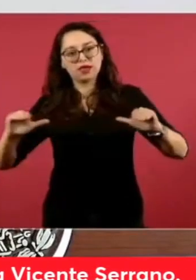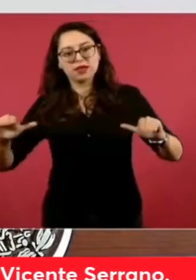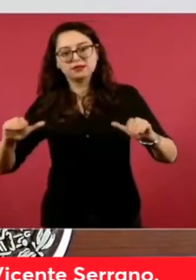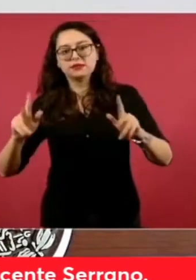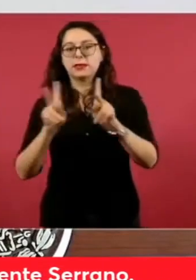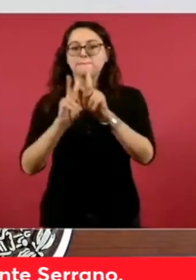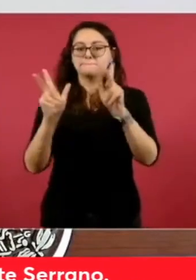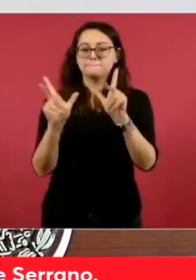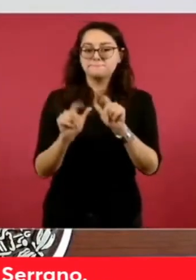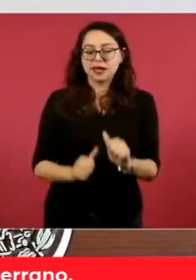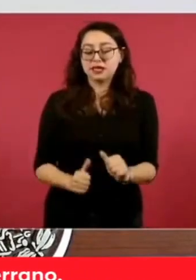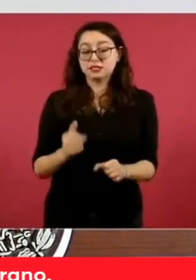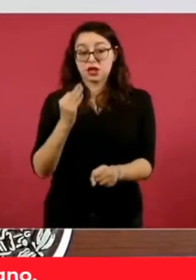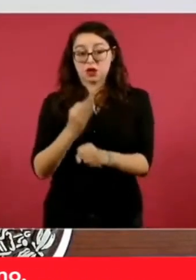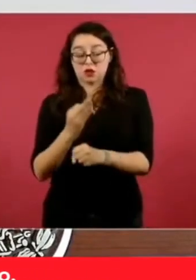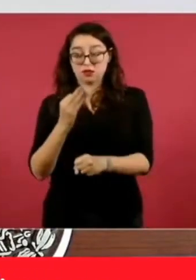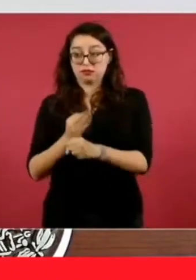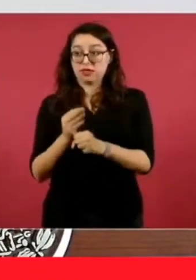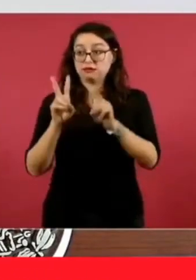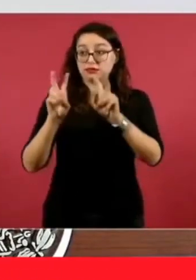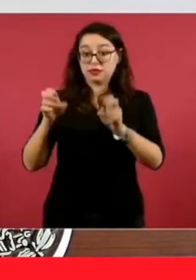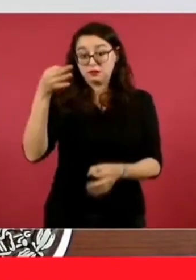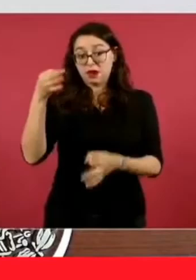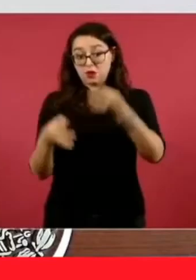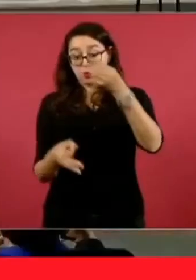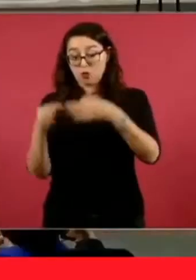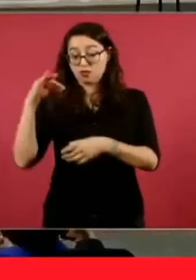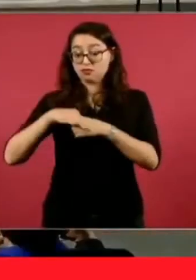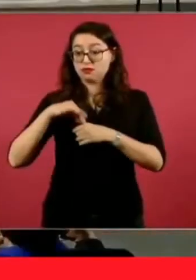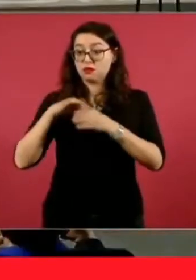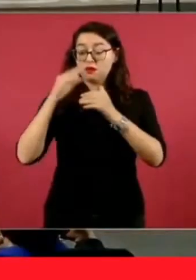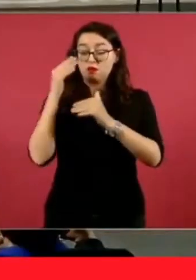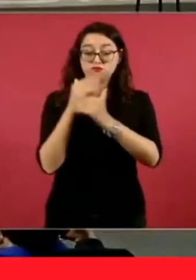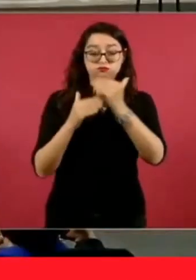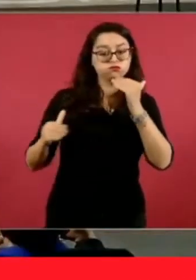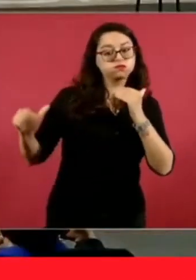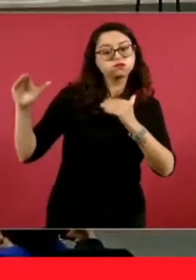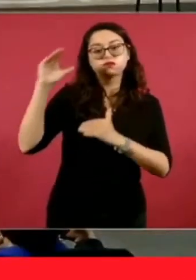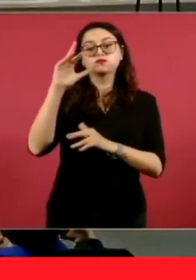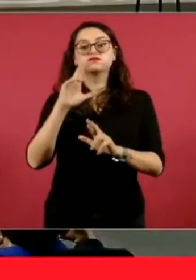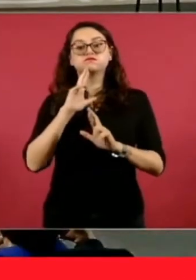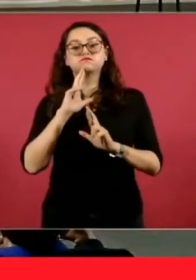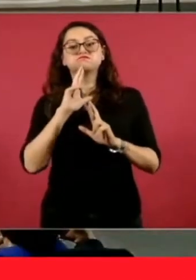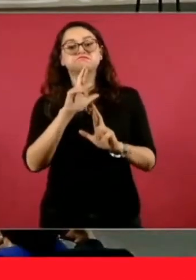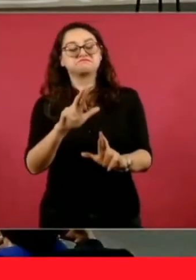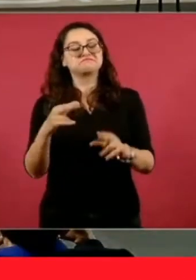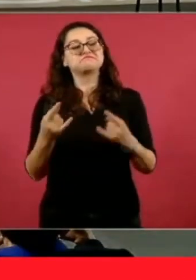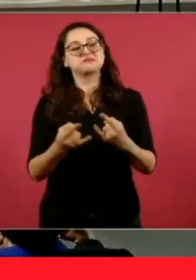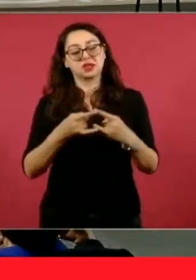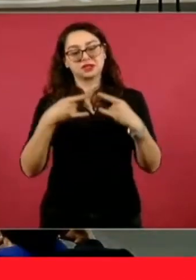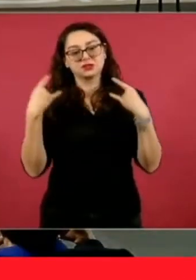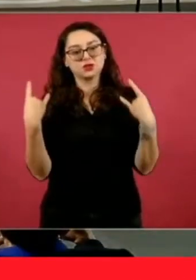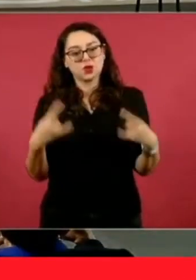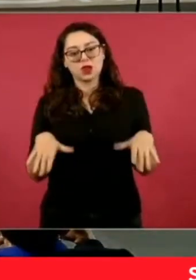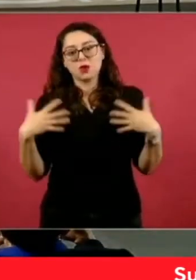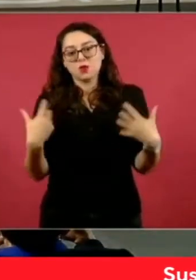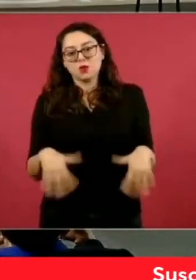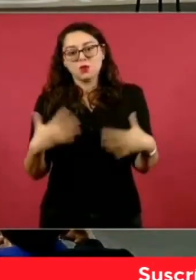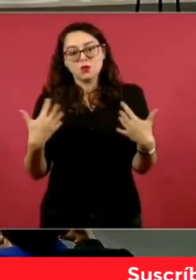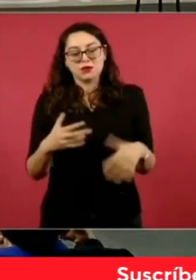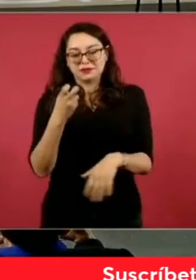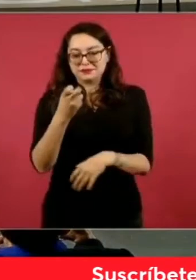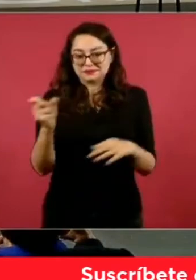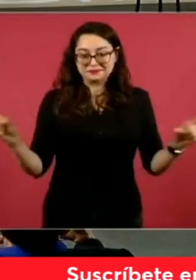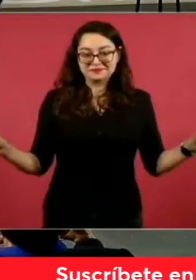órgano en materia electoral y, sin lugar a dudas, pues un momento histórico para nuestra democracia. Es